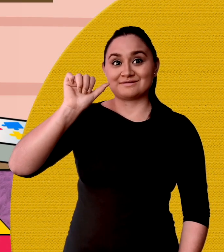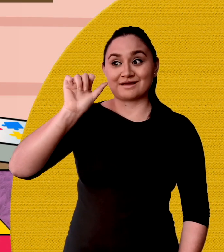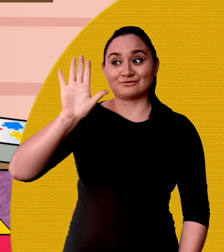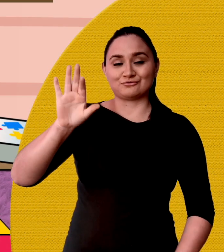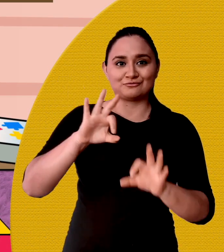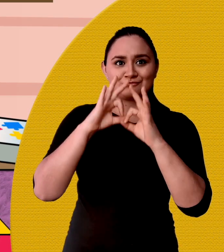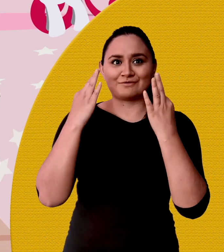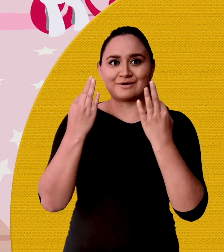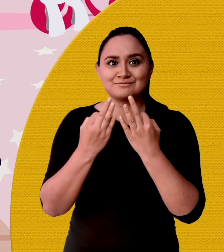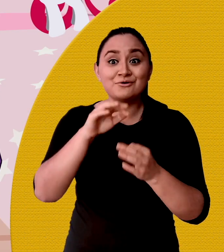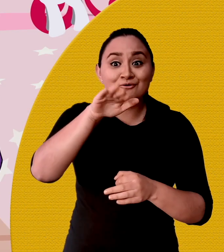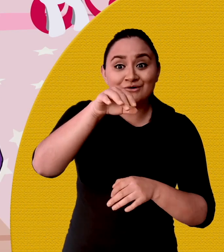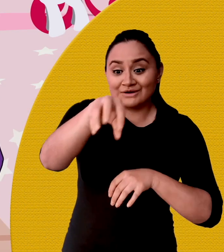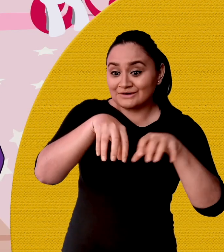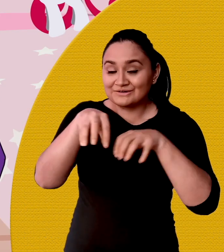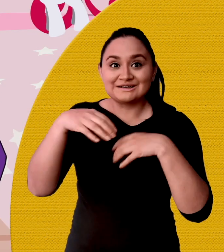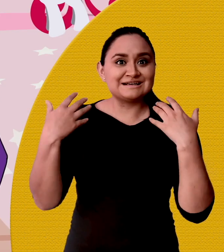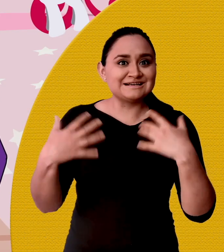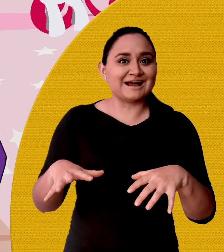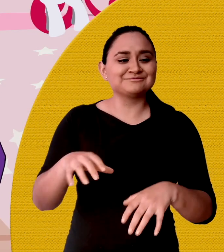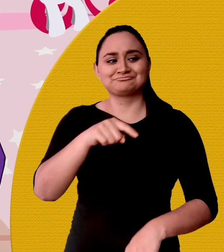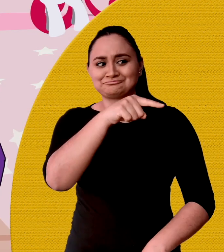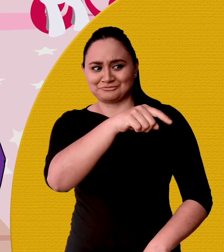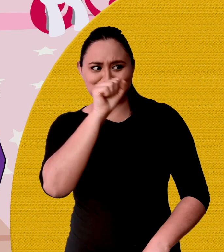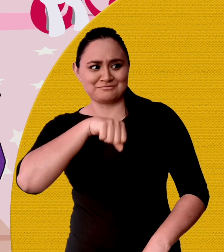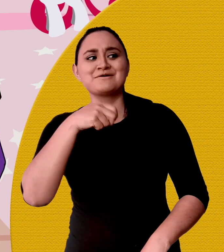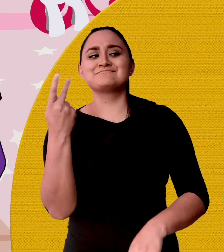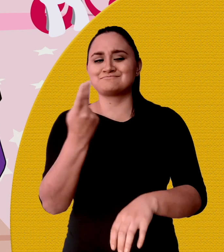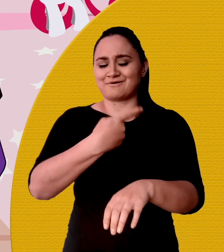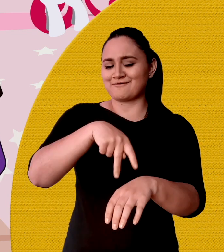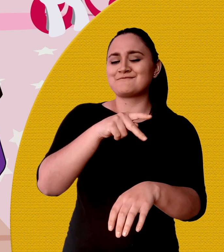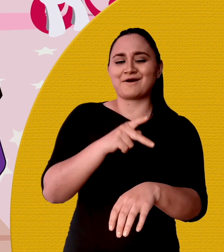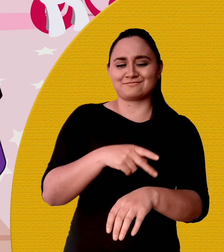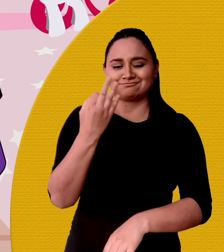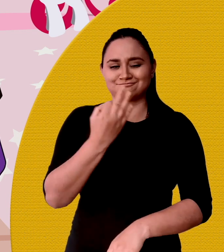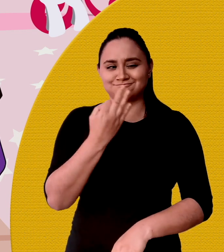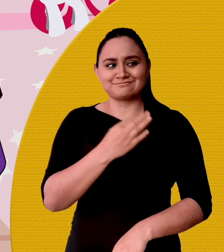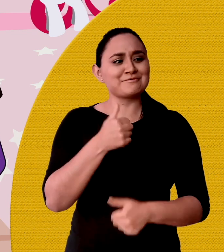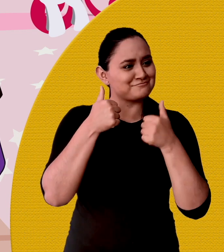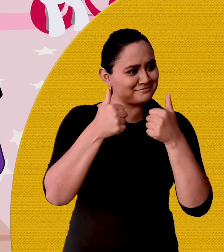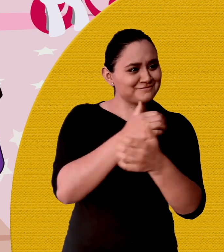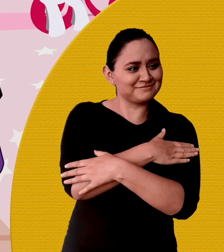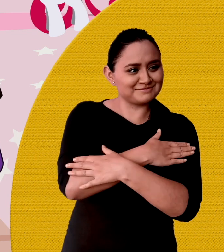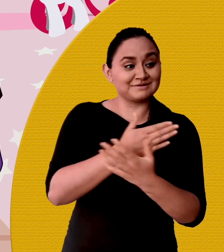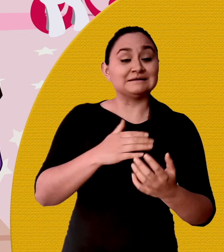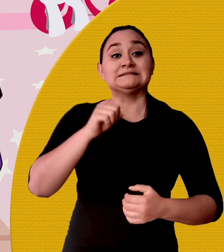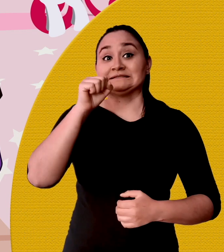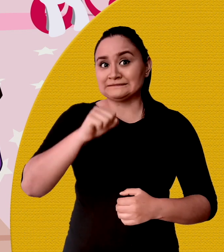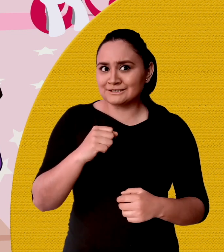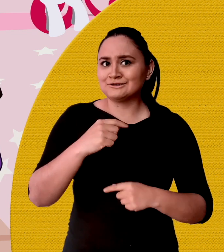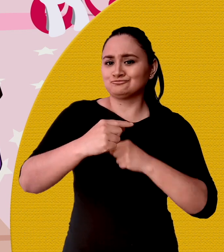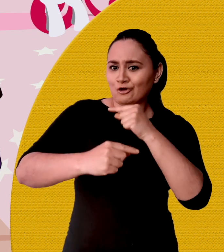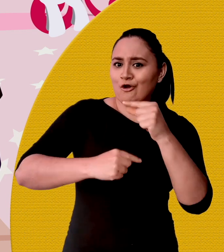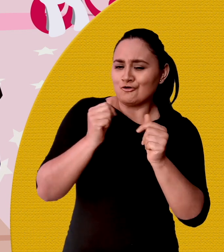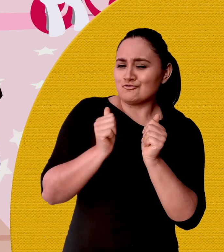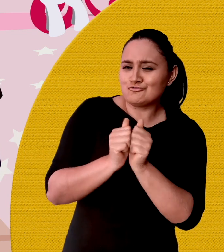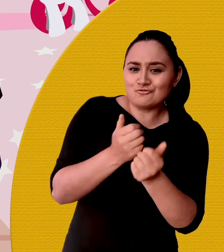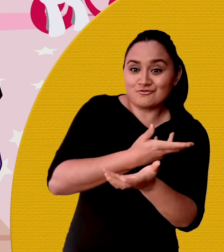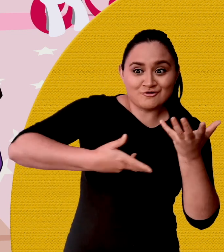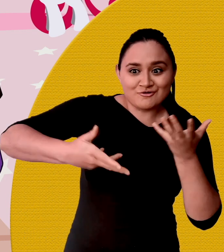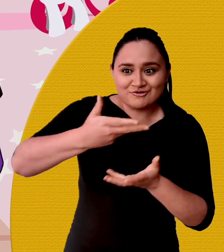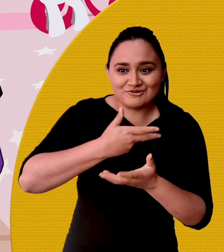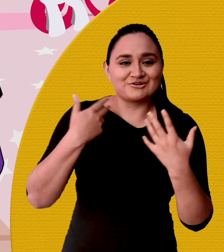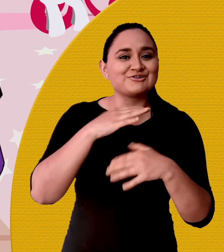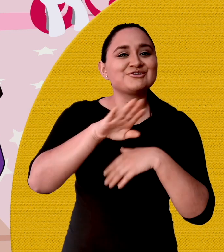rompecabezas. Ya te volviste una experta en armar rompecabezas. ¡Qué bueno! De tanto que hemos armado juntos, ya todos